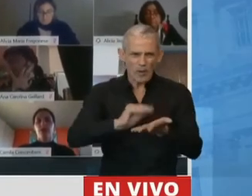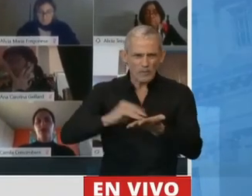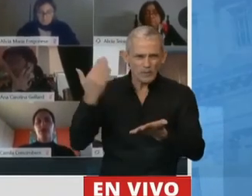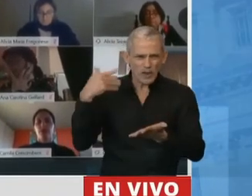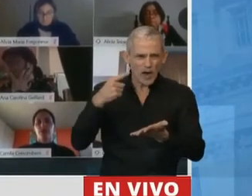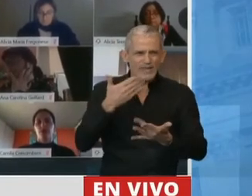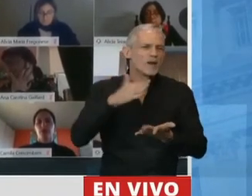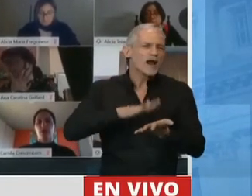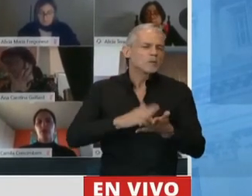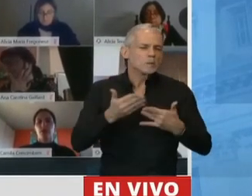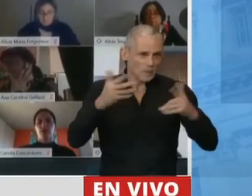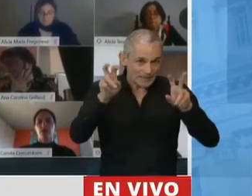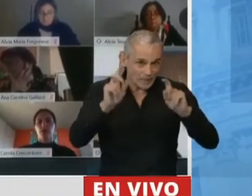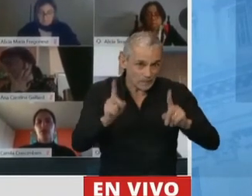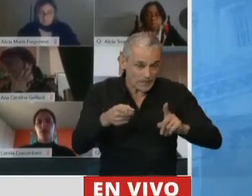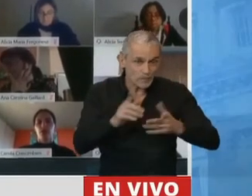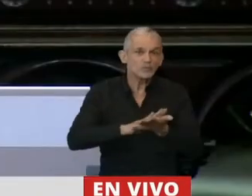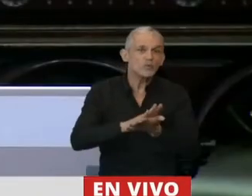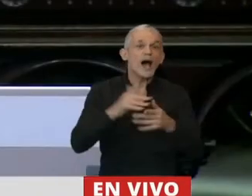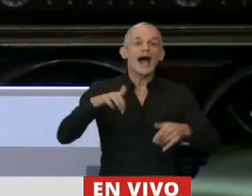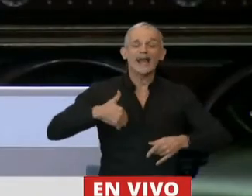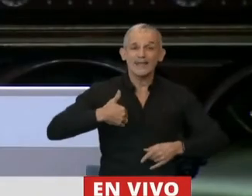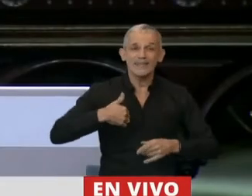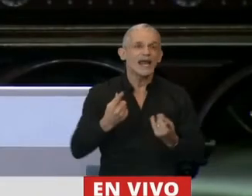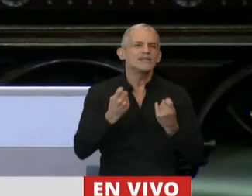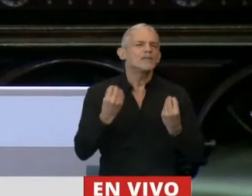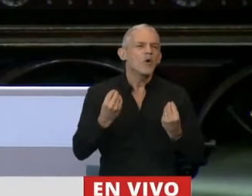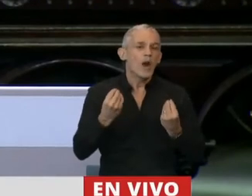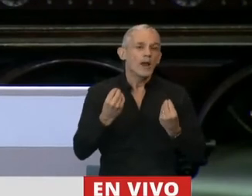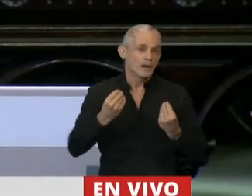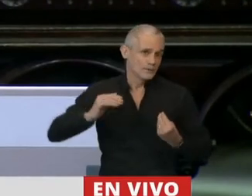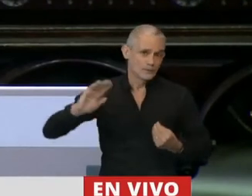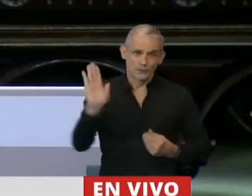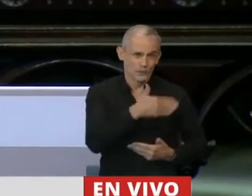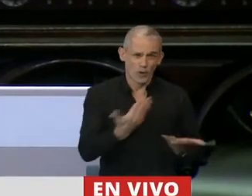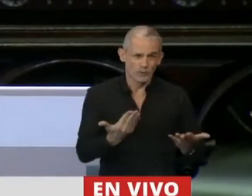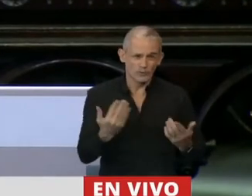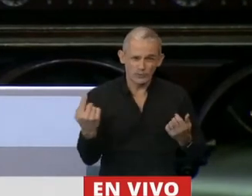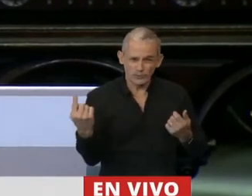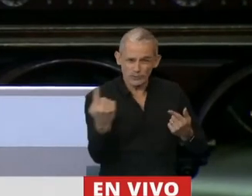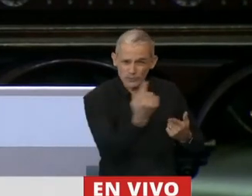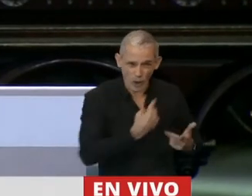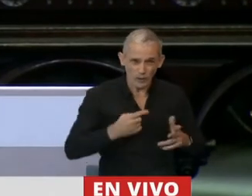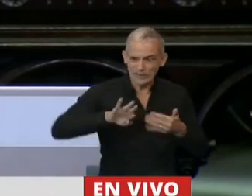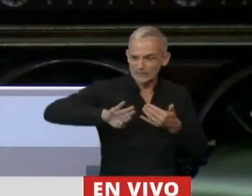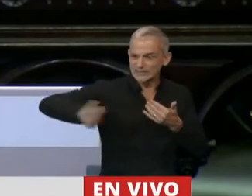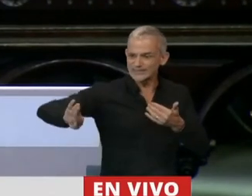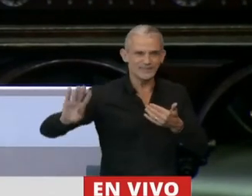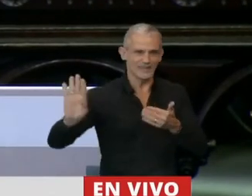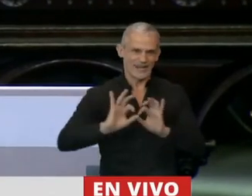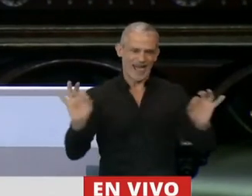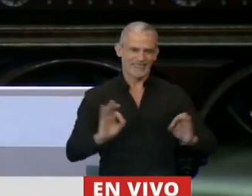que hablaron anteriormente, la Argentina necesita absolutamente de todos y no dejen de lado a nadie.